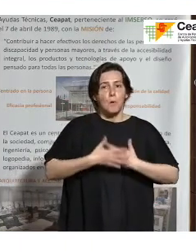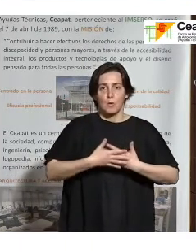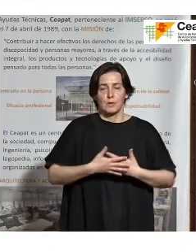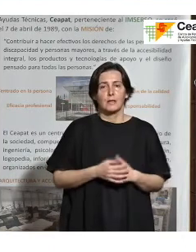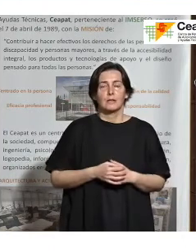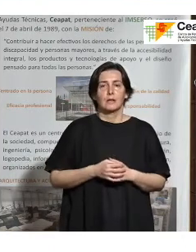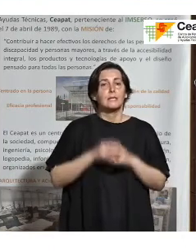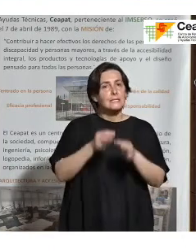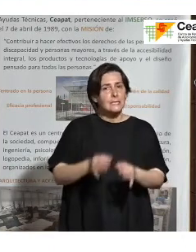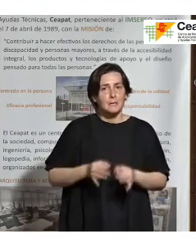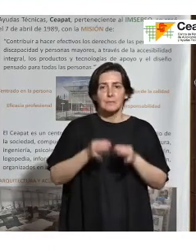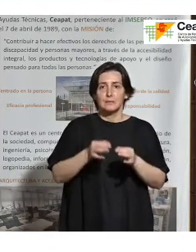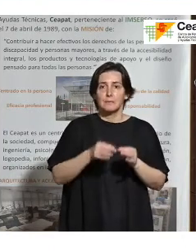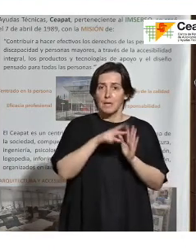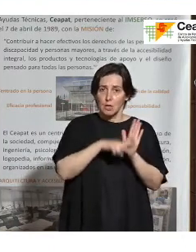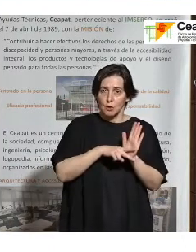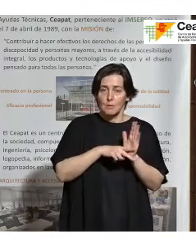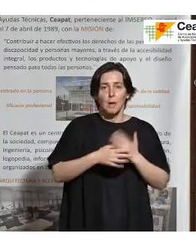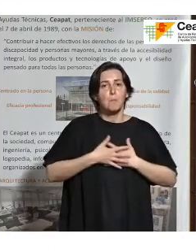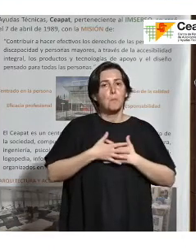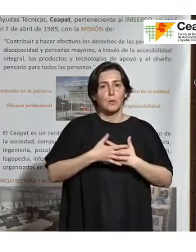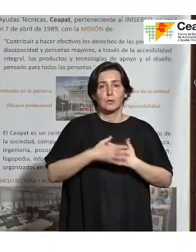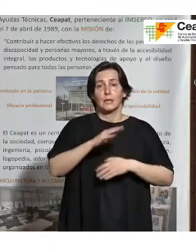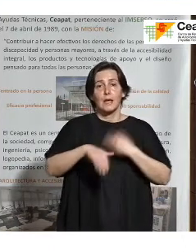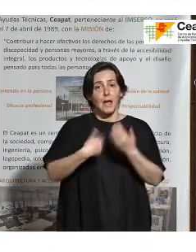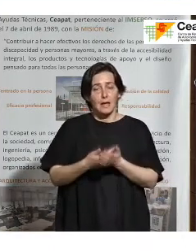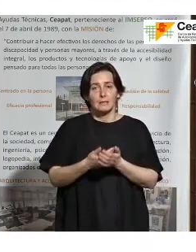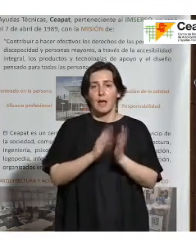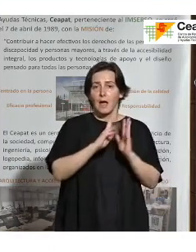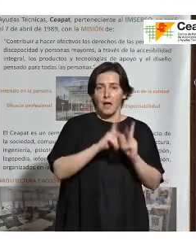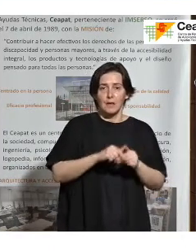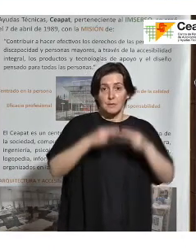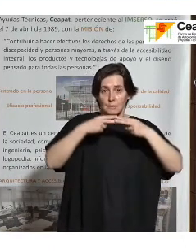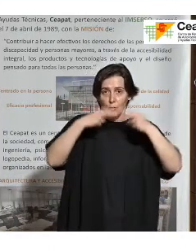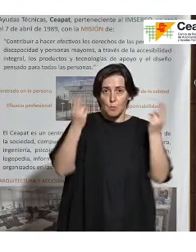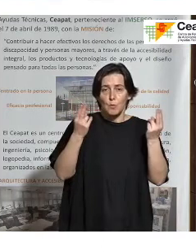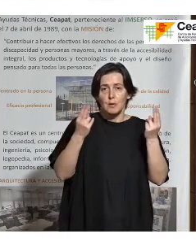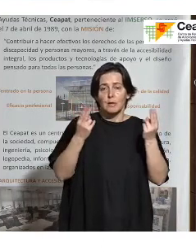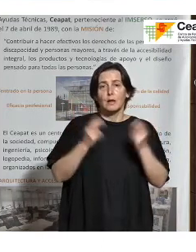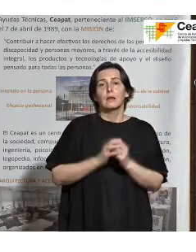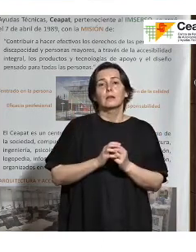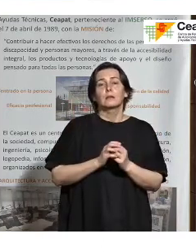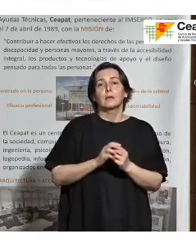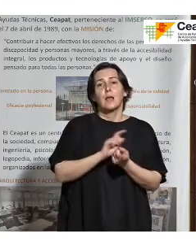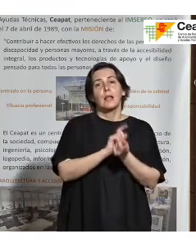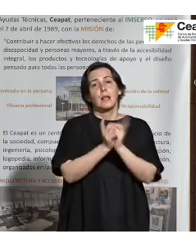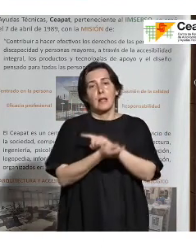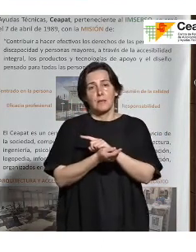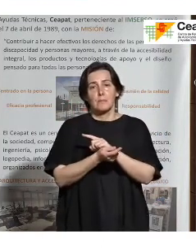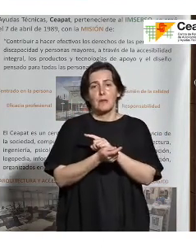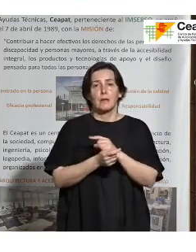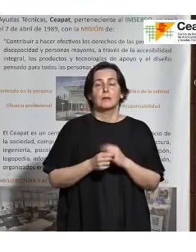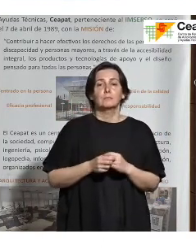siempre es voluntaria hasta que alguna Administración pública la convierte voluntaria en